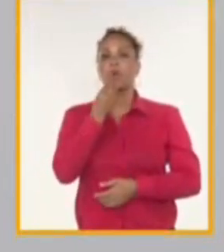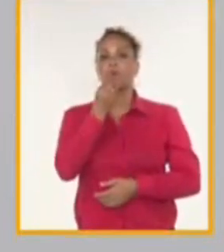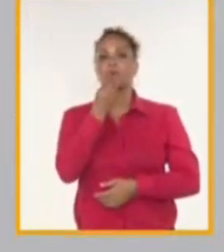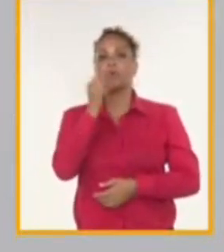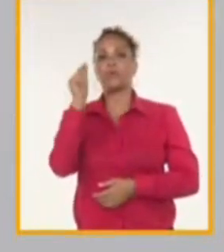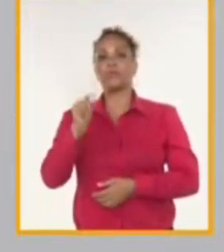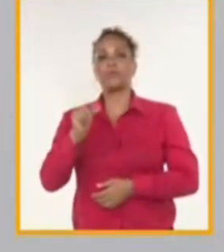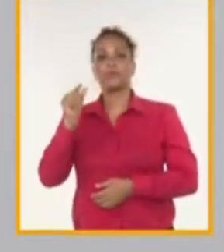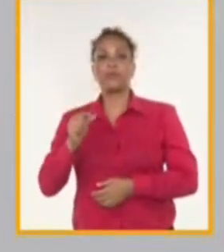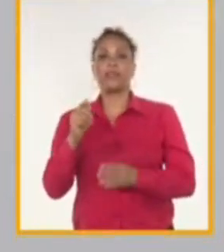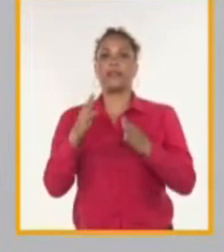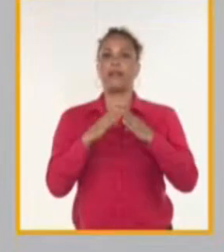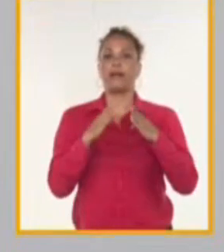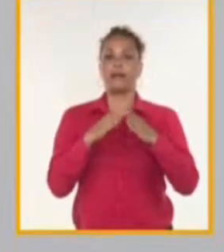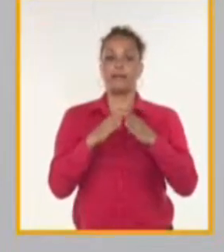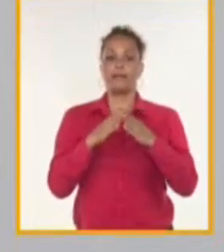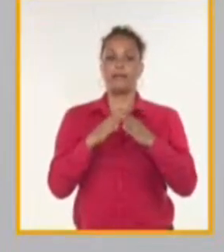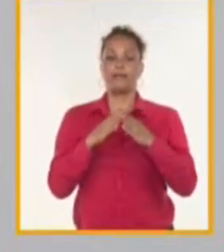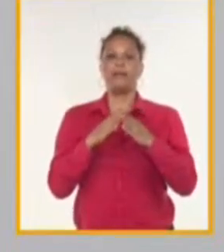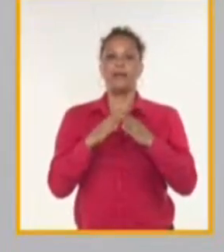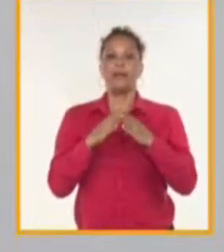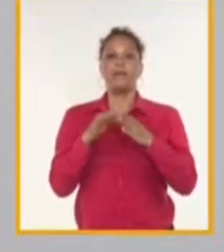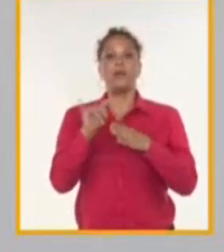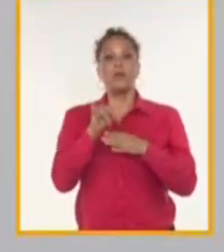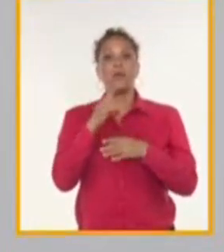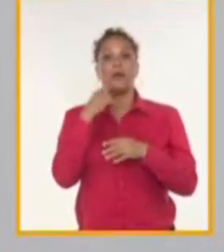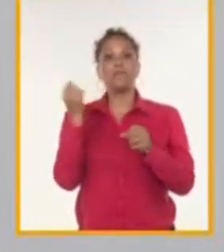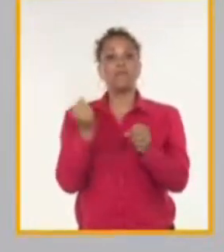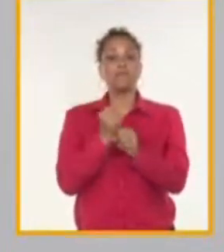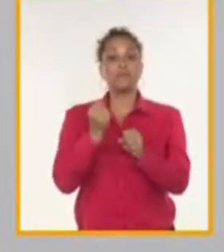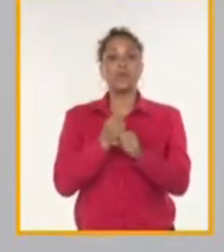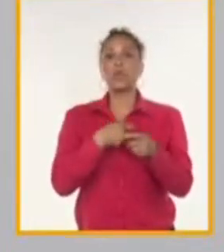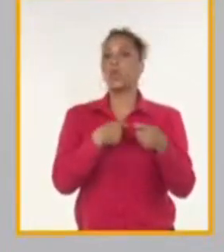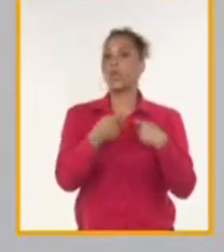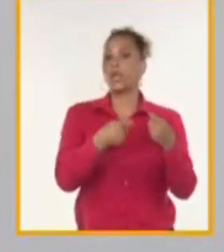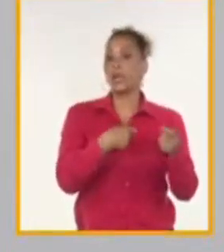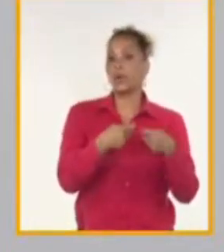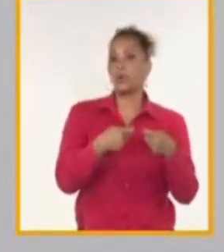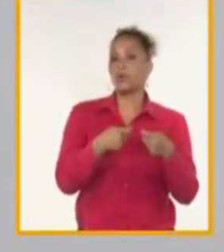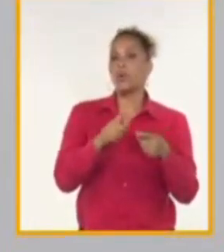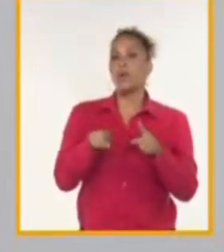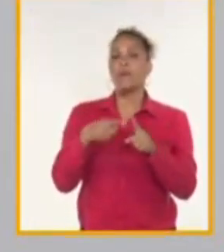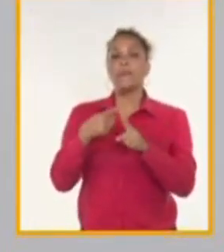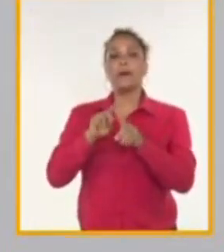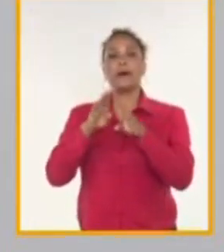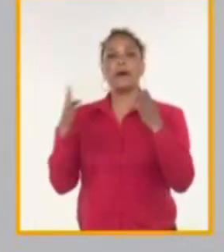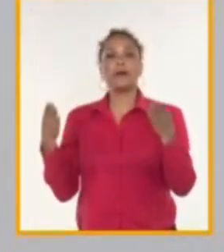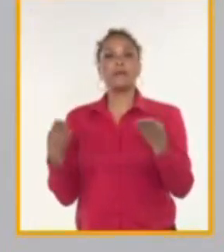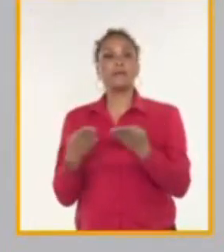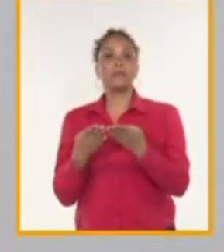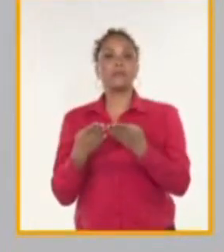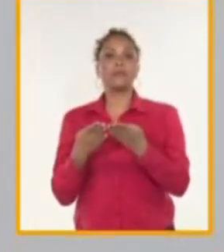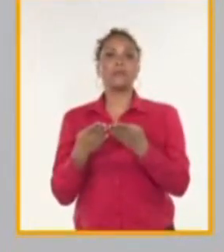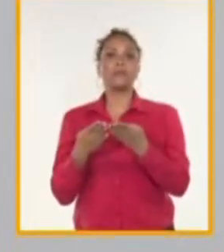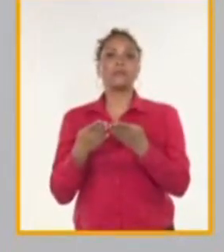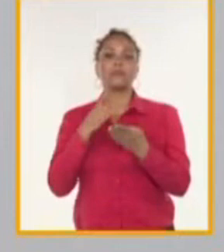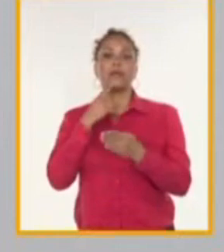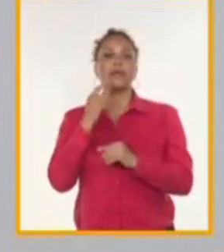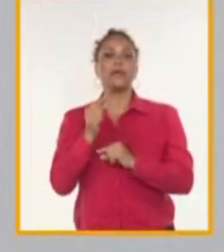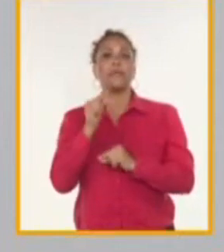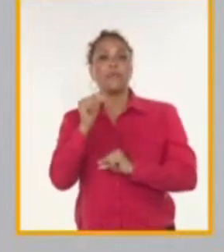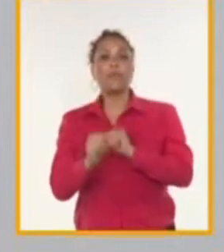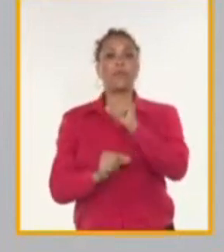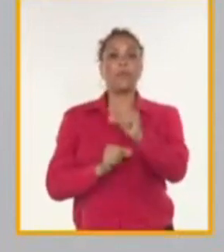del hogar, pero también estamos potenciando que tanto los negocios que están establecidos como aquellos que vayan